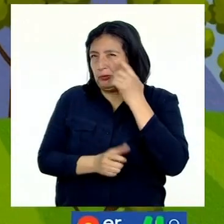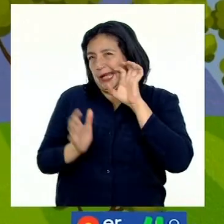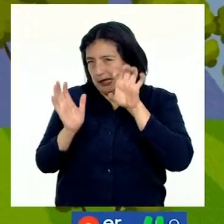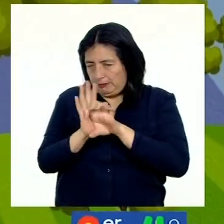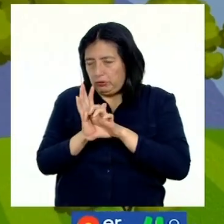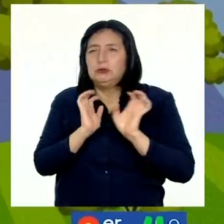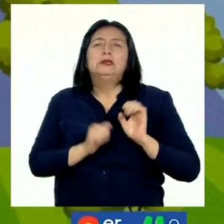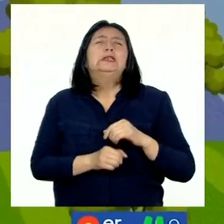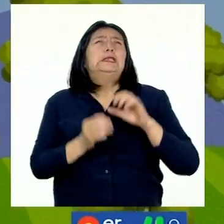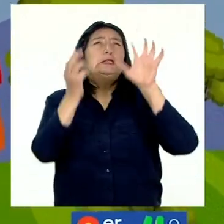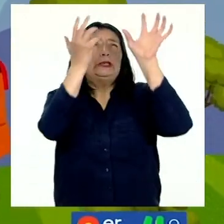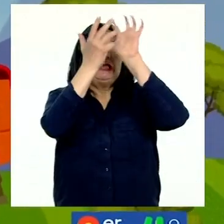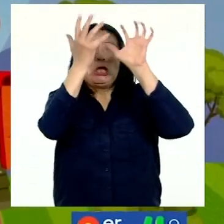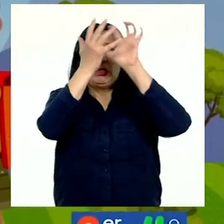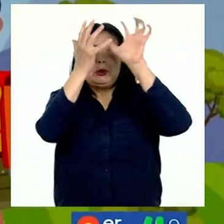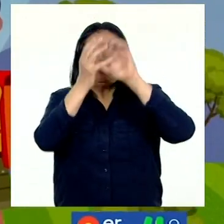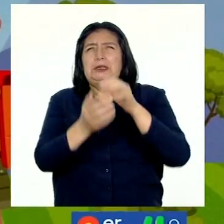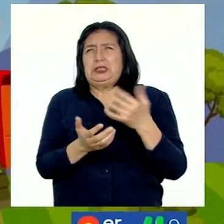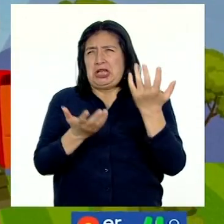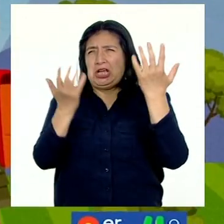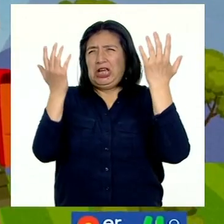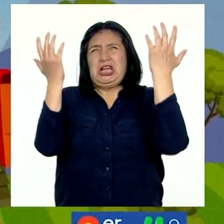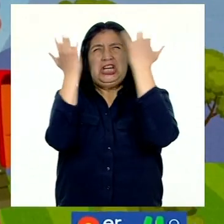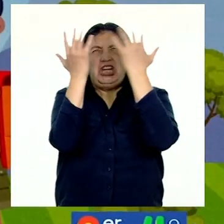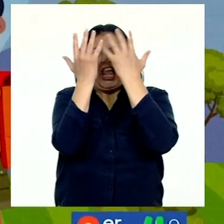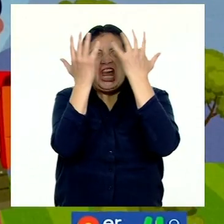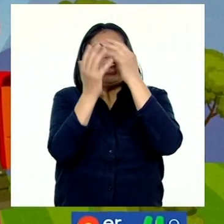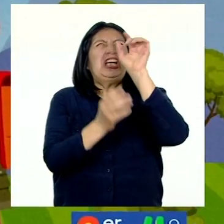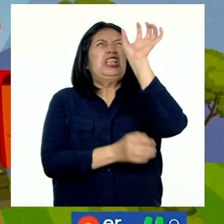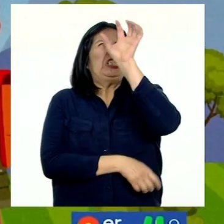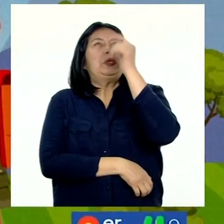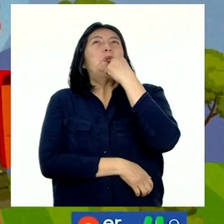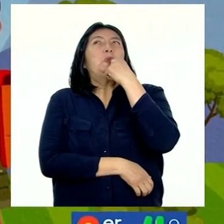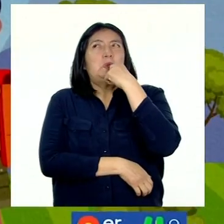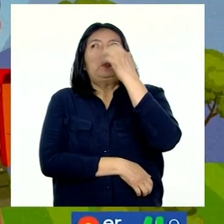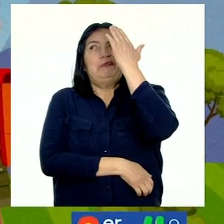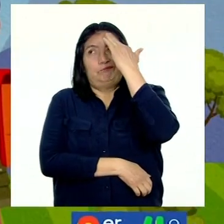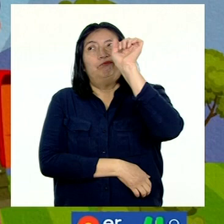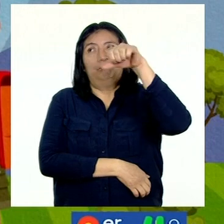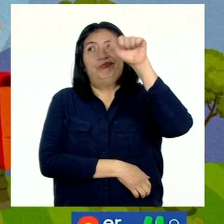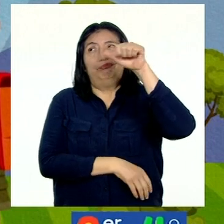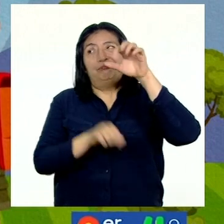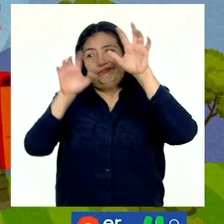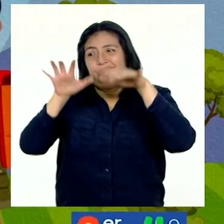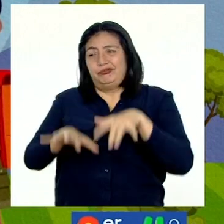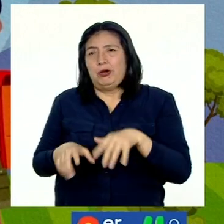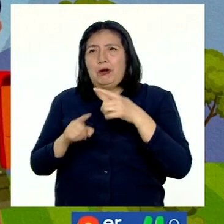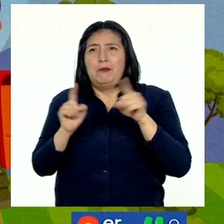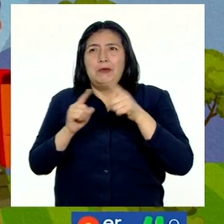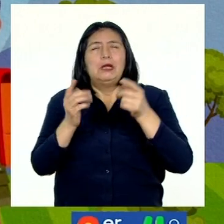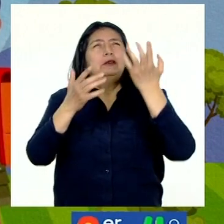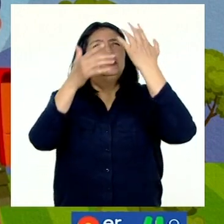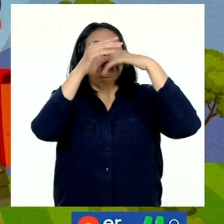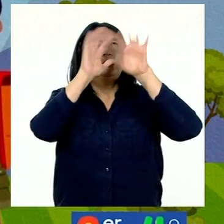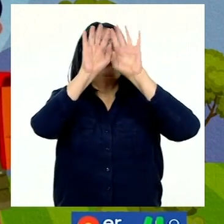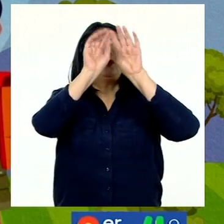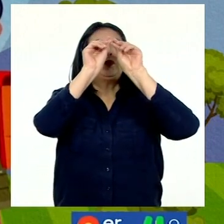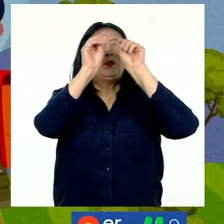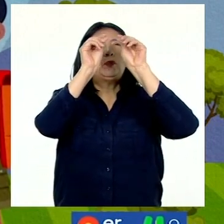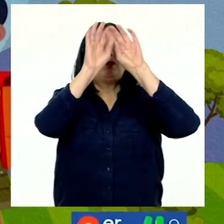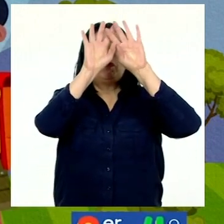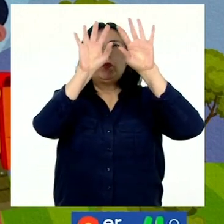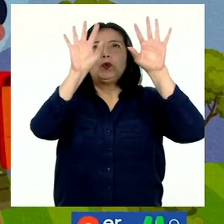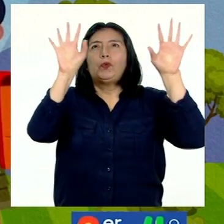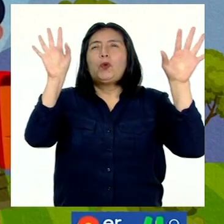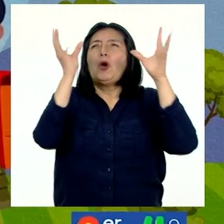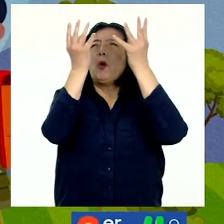ejemplo, si las nubes están cargadas y negras, sabemos que lloverá. Pero si el cielo está despejado y